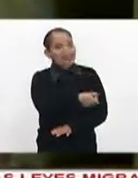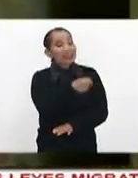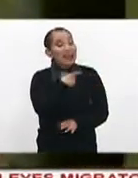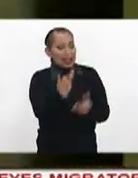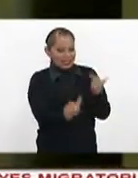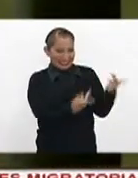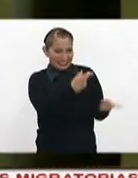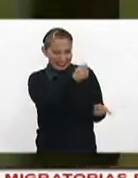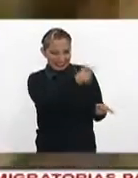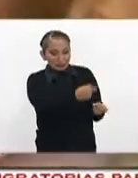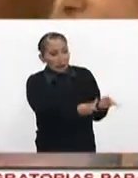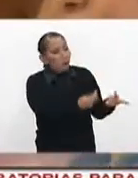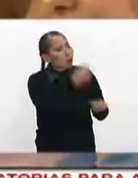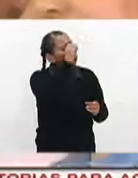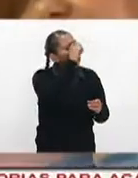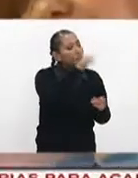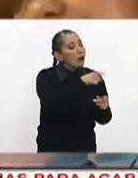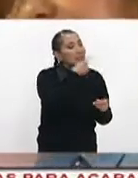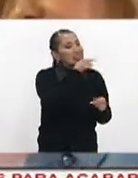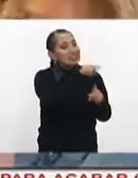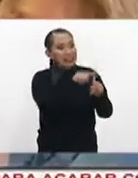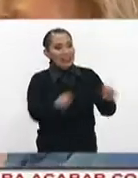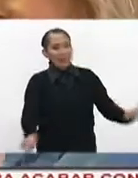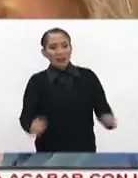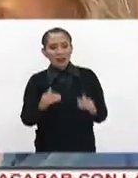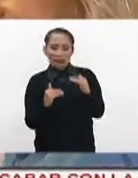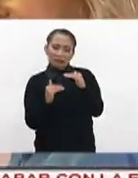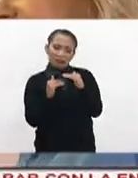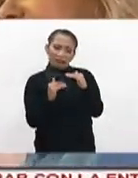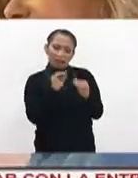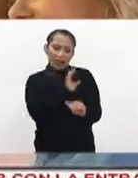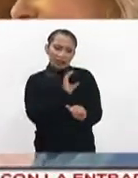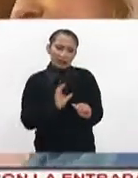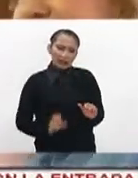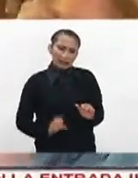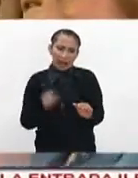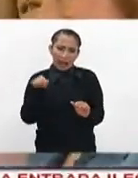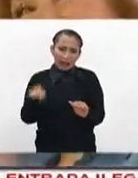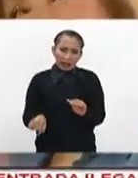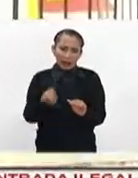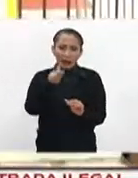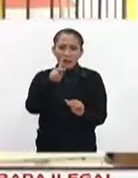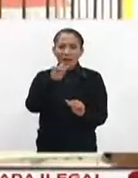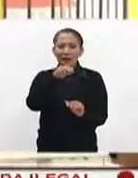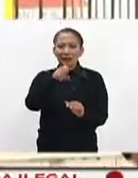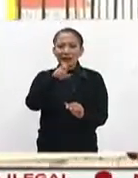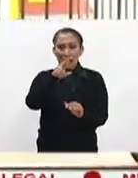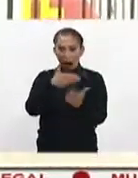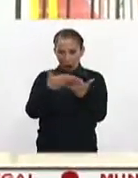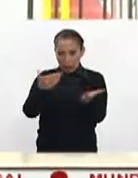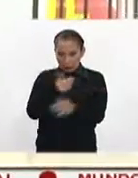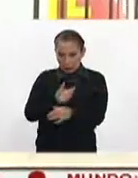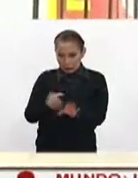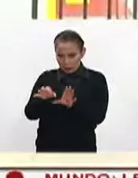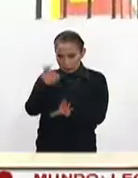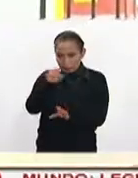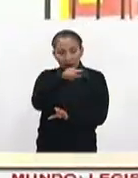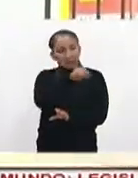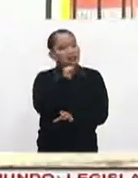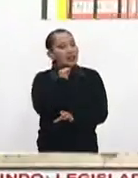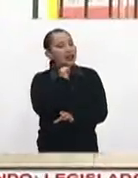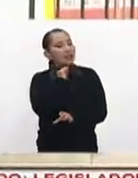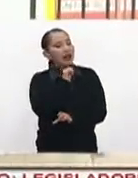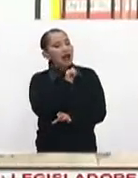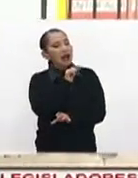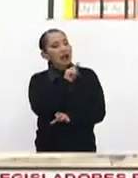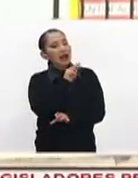encuestas vaticinaban una diferencia estrecha entre el candidato Sebastián Piñera, hoy presidente electo, y el senador de